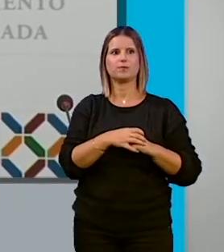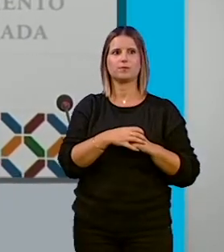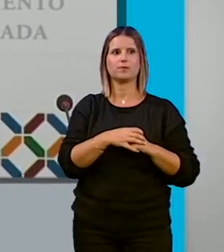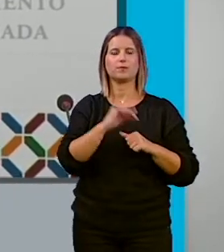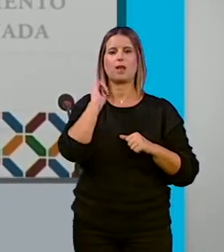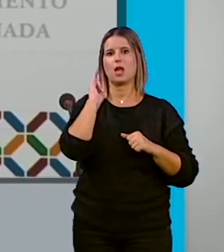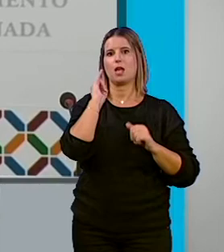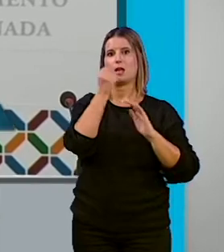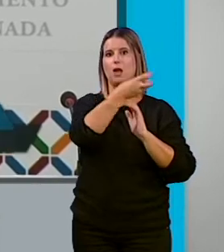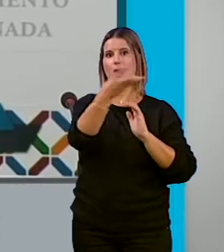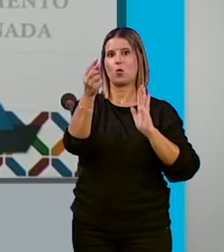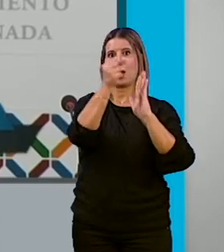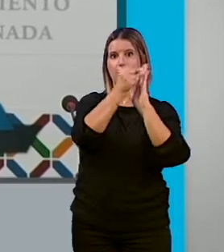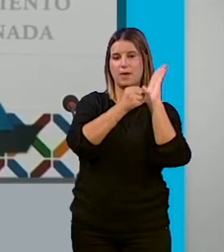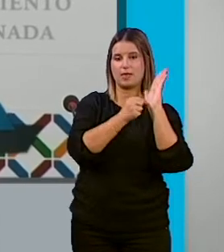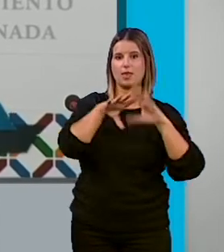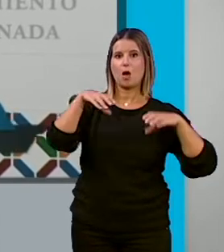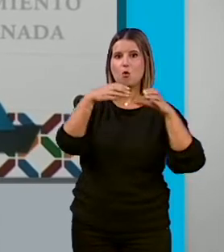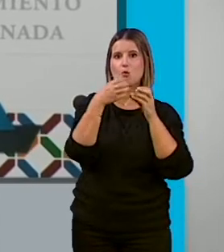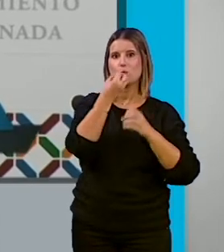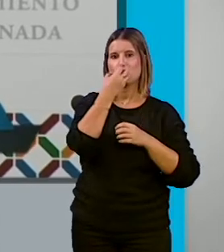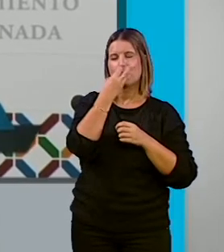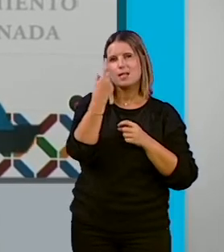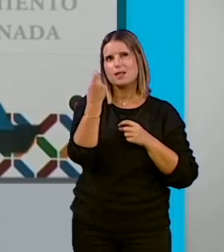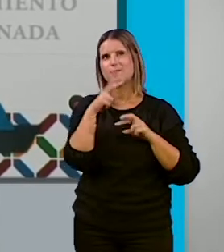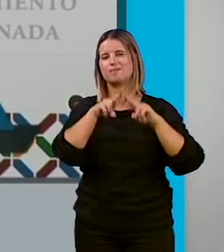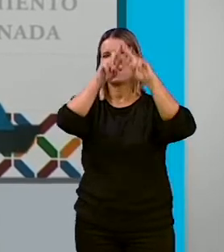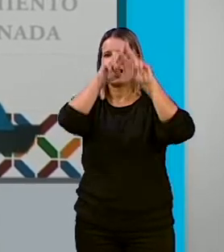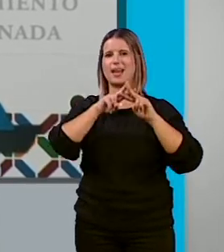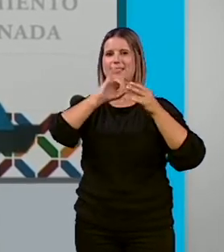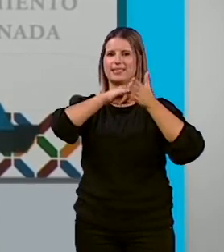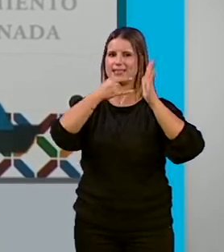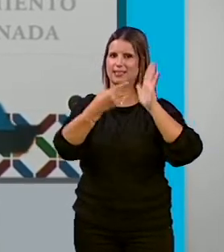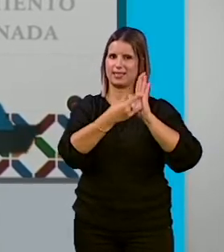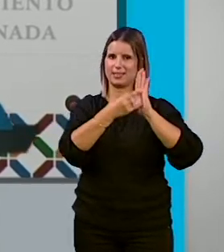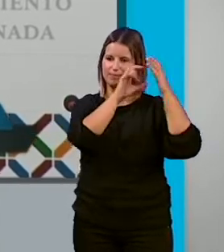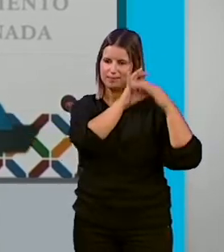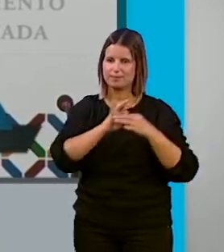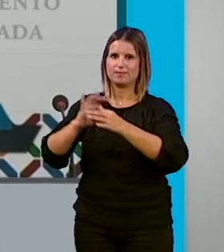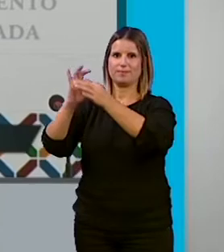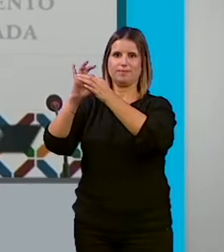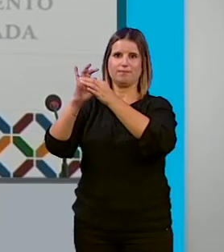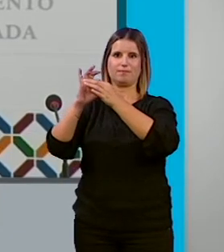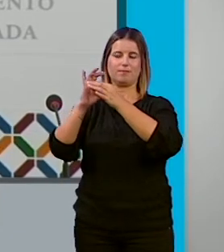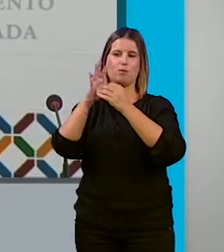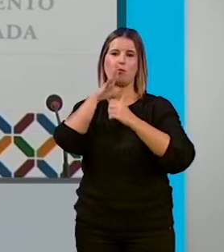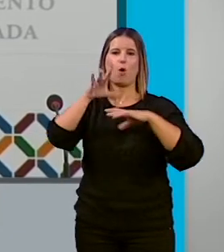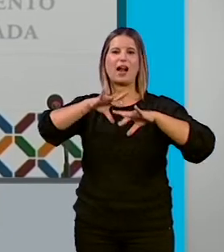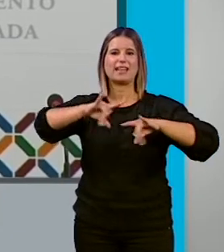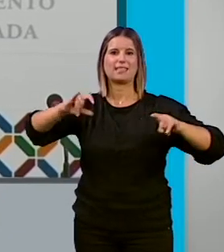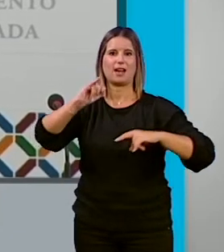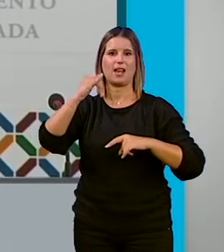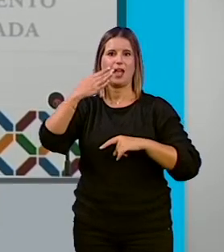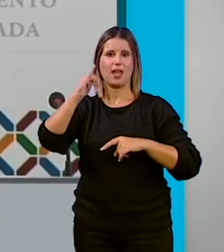Hay medidas que el grupo socialista dice que requieren de un análisis técnico con respecto a la compensación de las subidas catastrales del IBI,